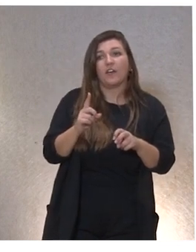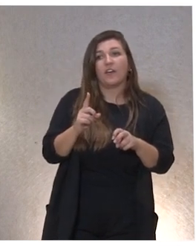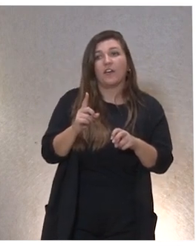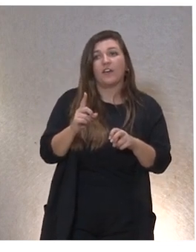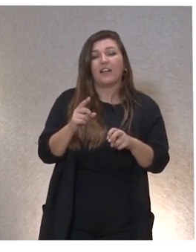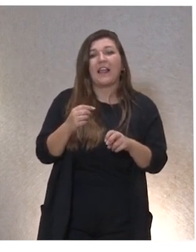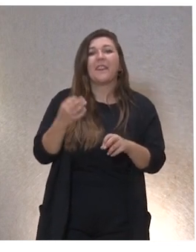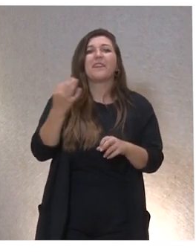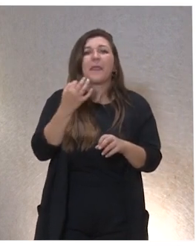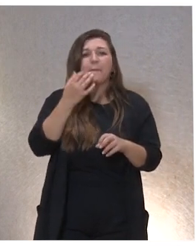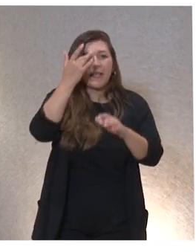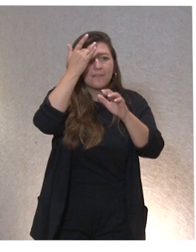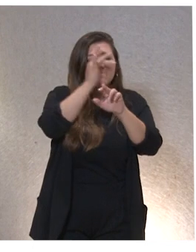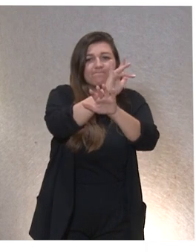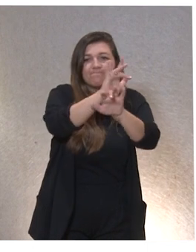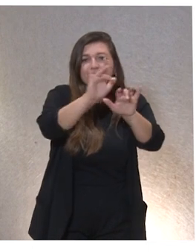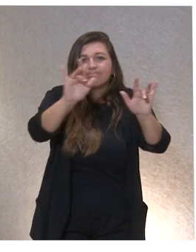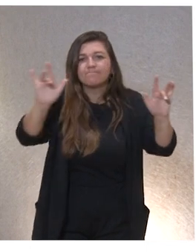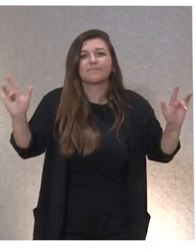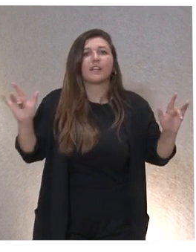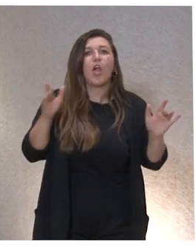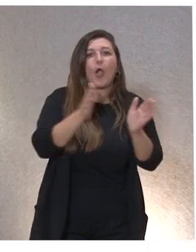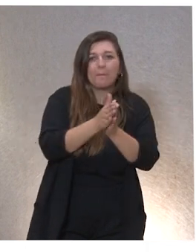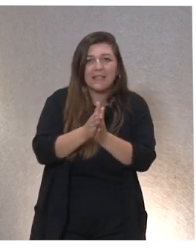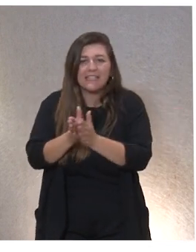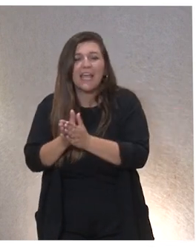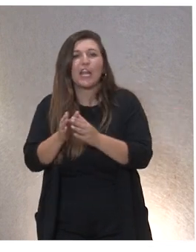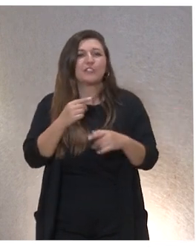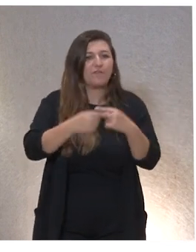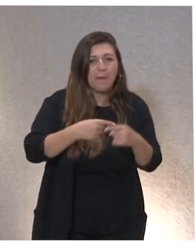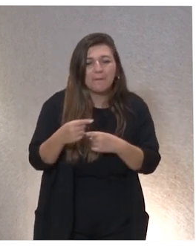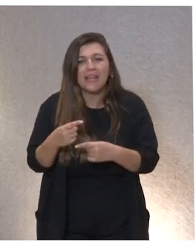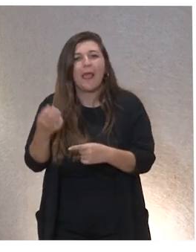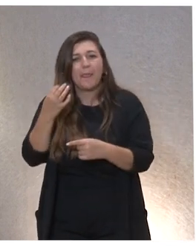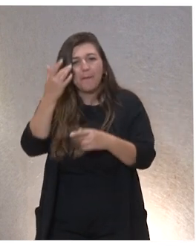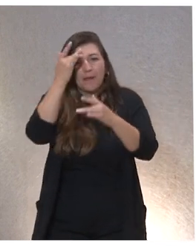de contagiar a sus compañeros y a otras familias, ¿no? Ir contagiando.